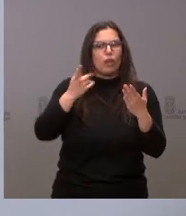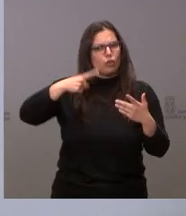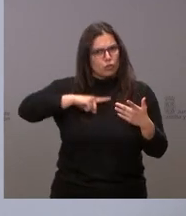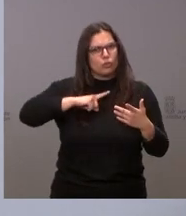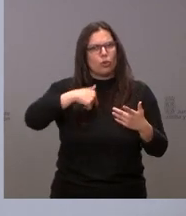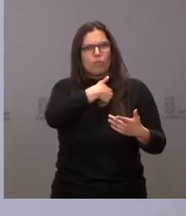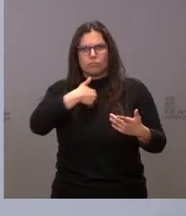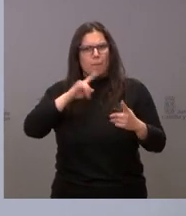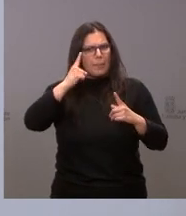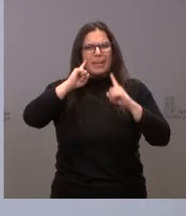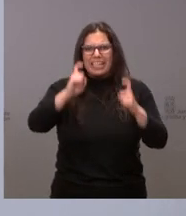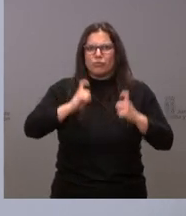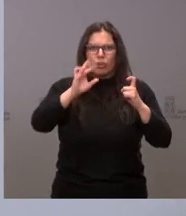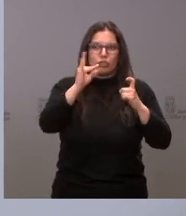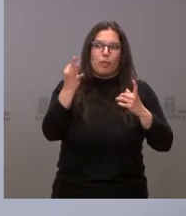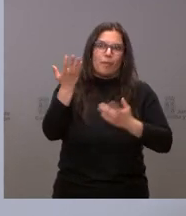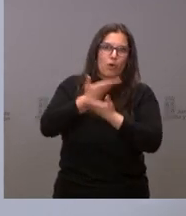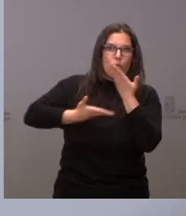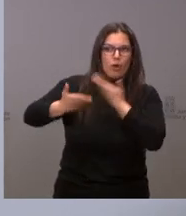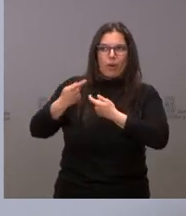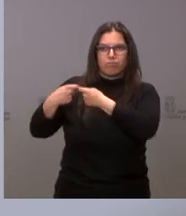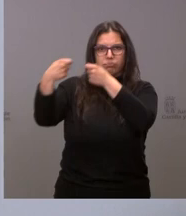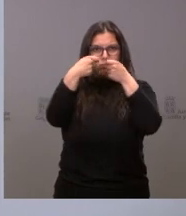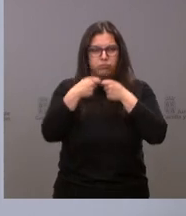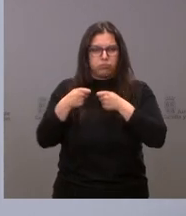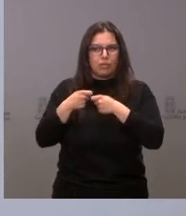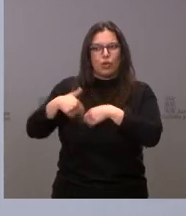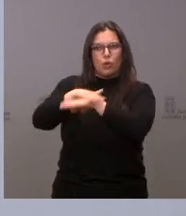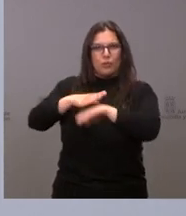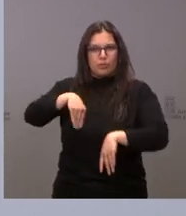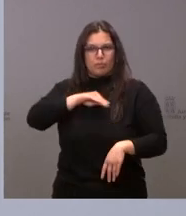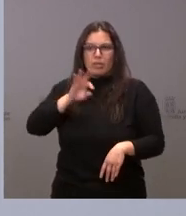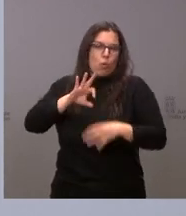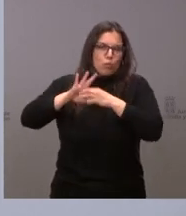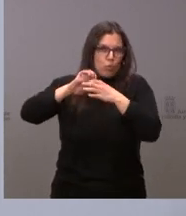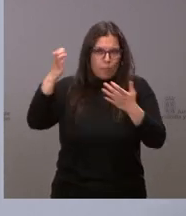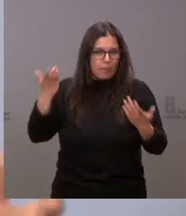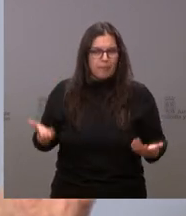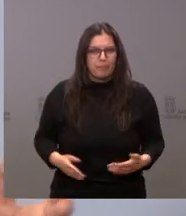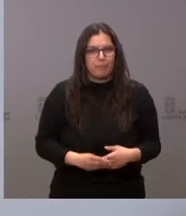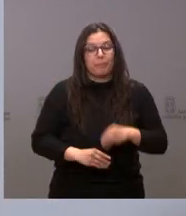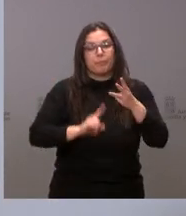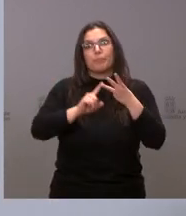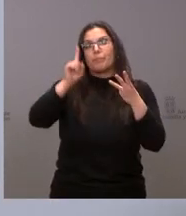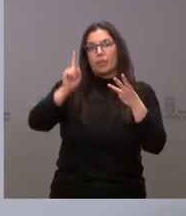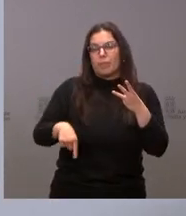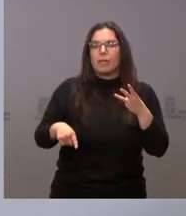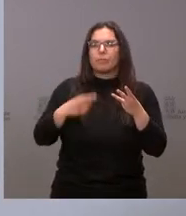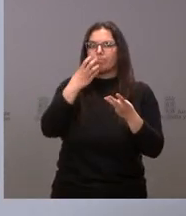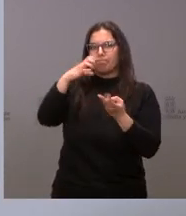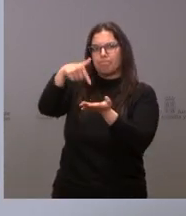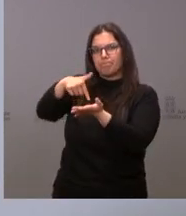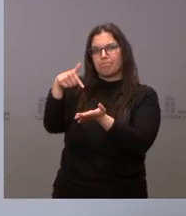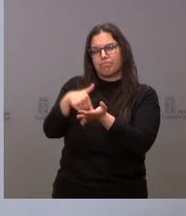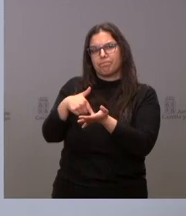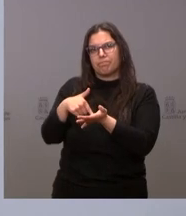el primer esfuerzo, pero que se afronte por parte del Gobierno o de la Unión Europea. También reclamamos